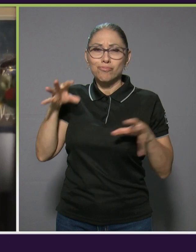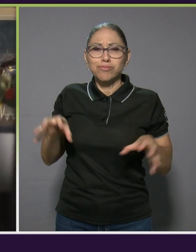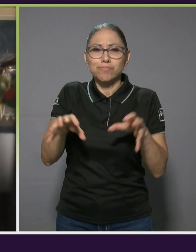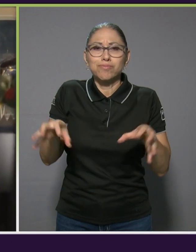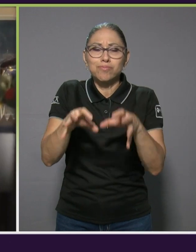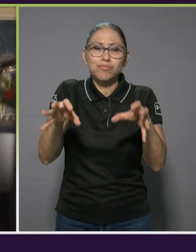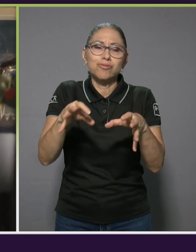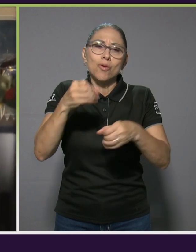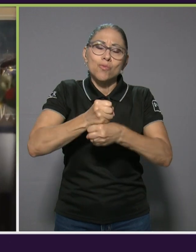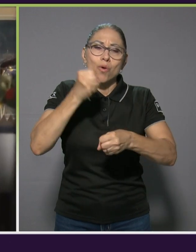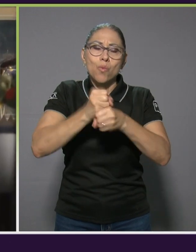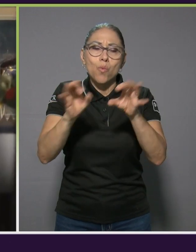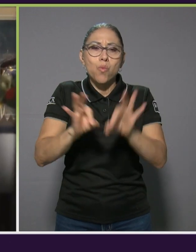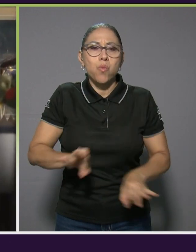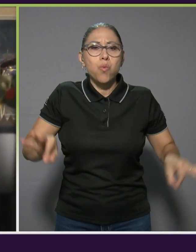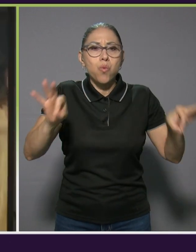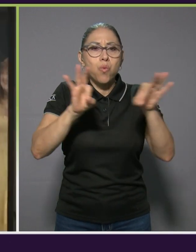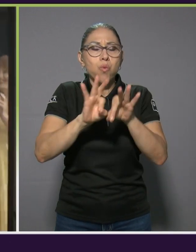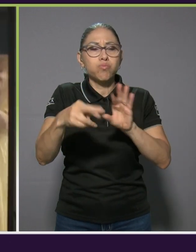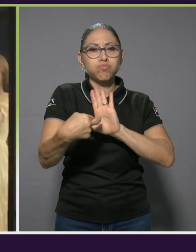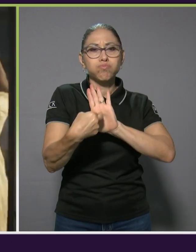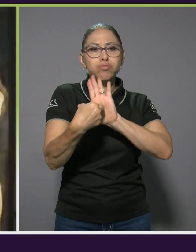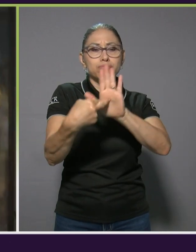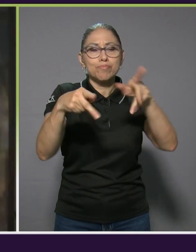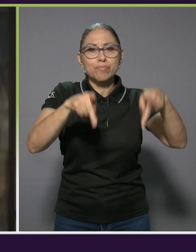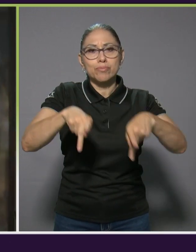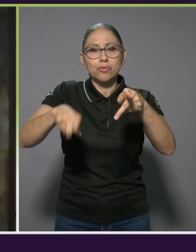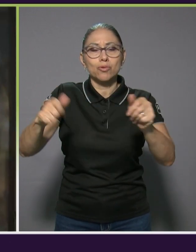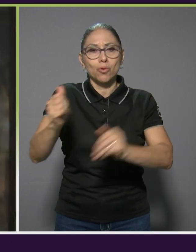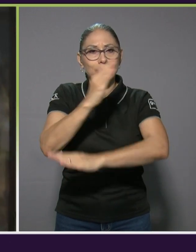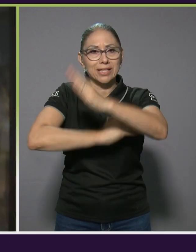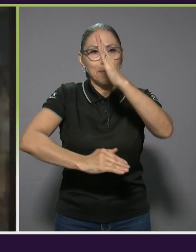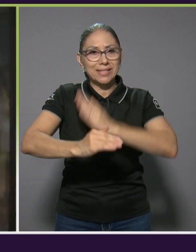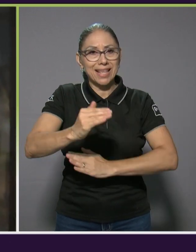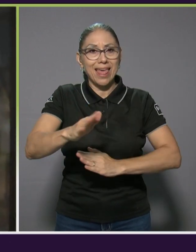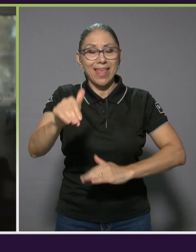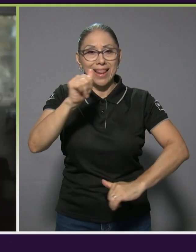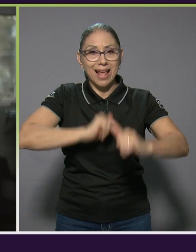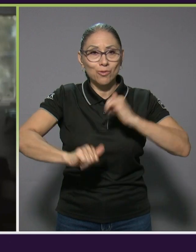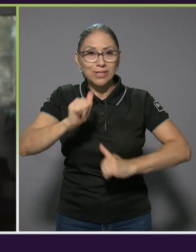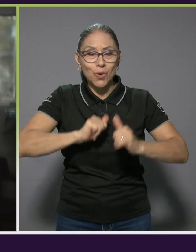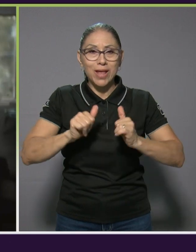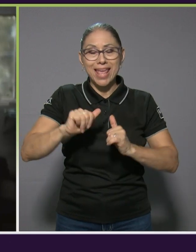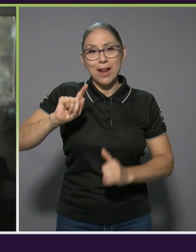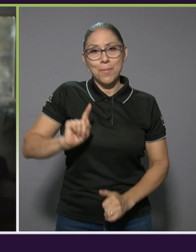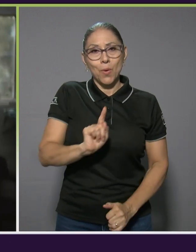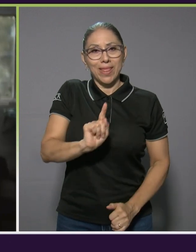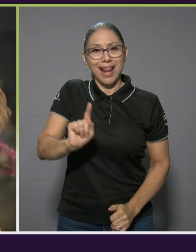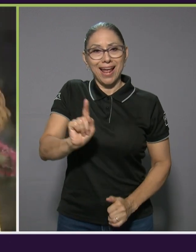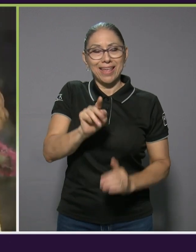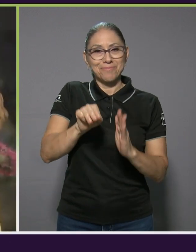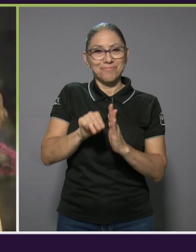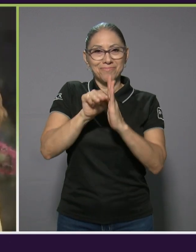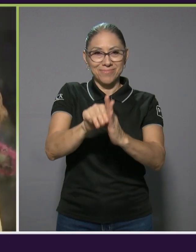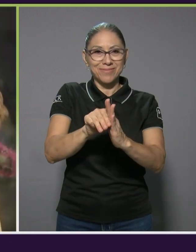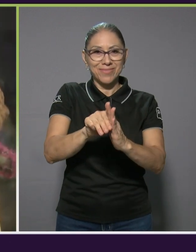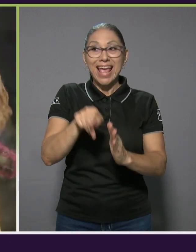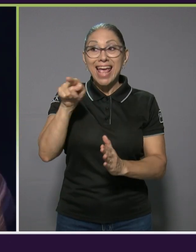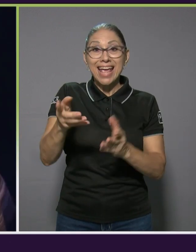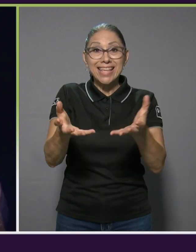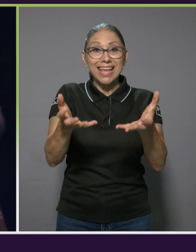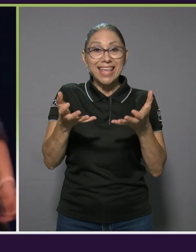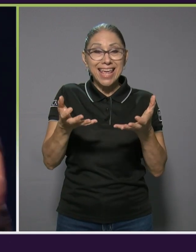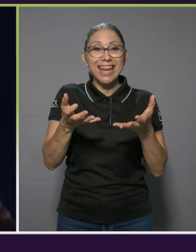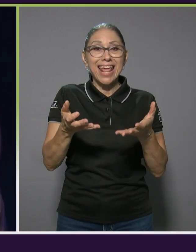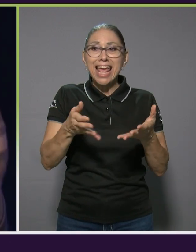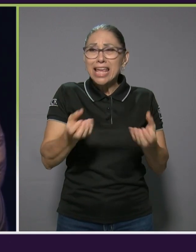en la representatividad de las personas con discapacidad en la actuación y el modelaje, buscando centrar la atención de